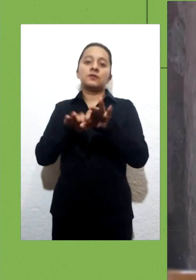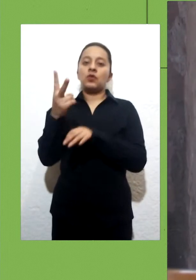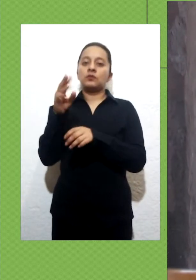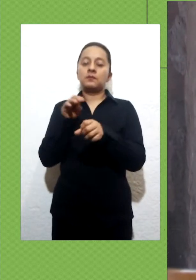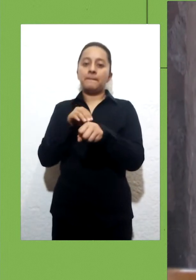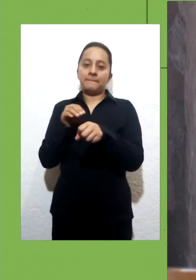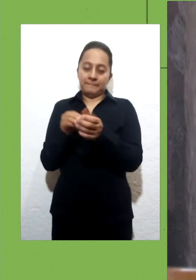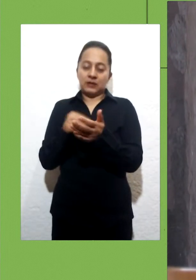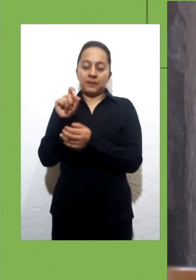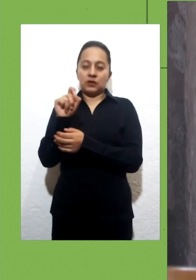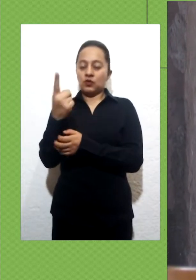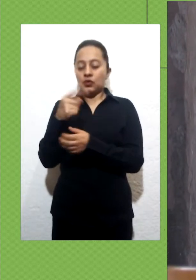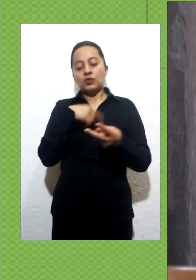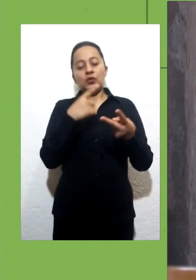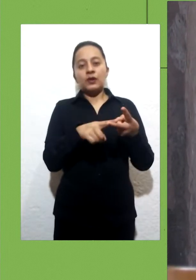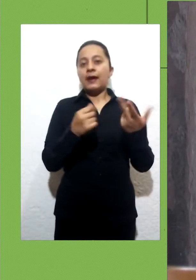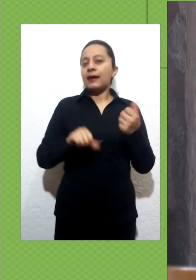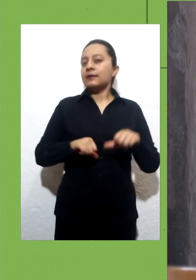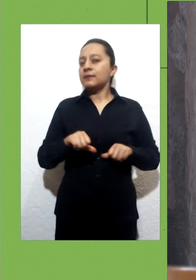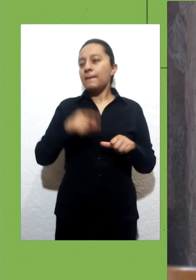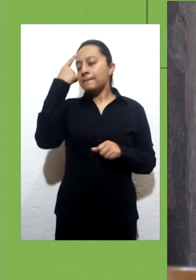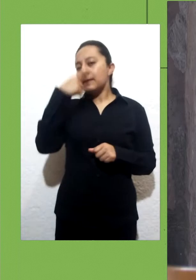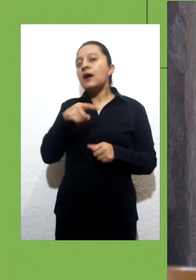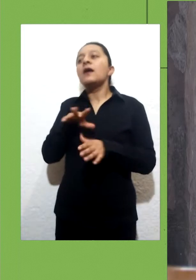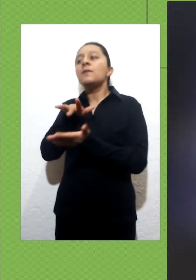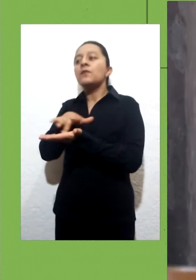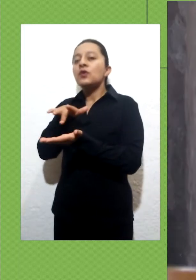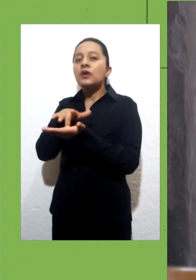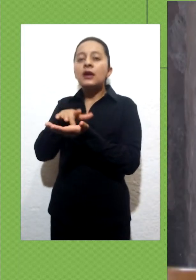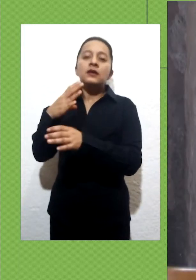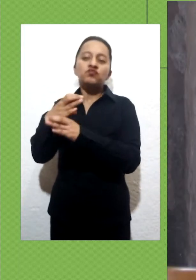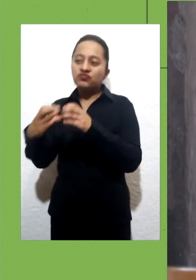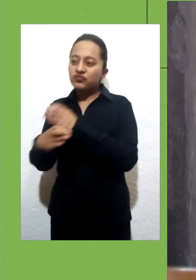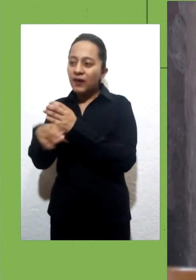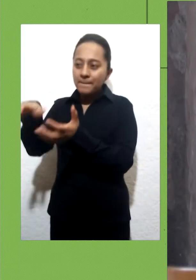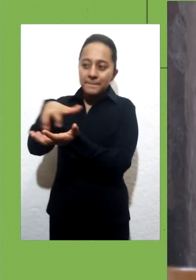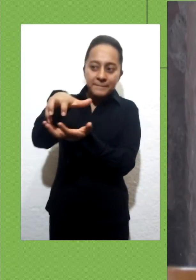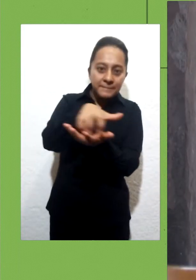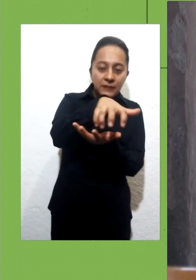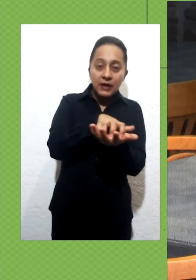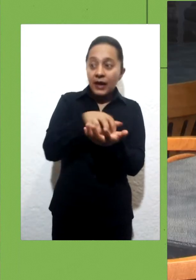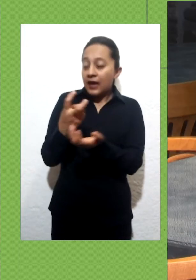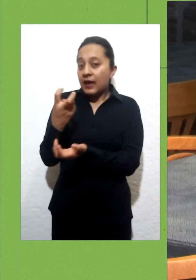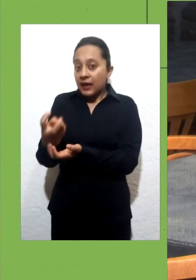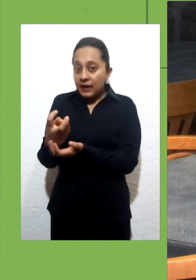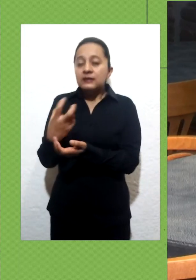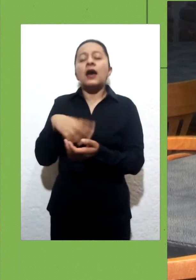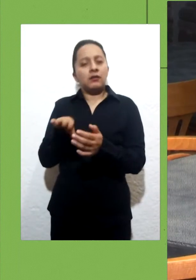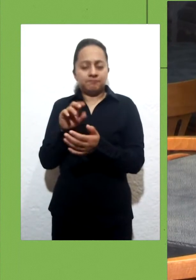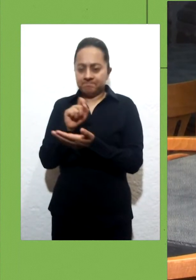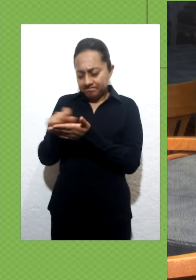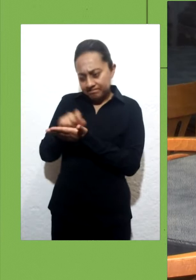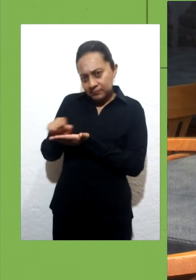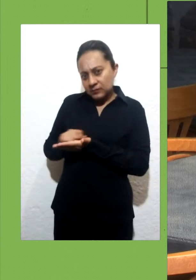la recolección de residuos sólidos, para el cual se habrán de establecer criterios y en base a ello determinar el no cobro a quienes no han